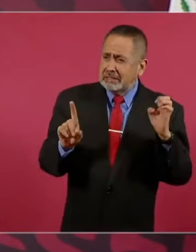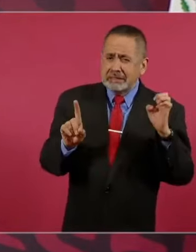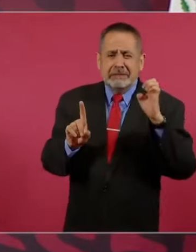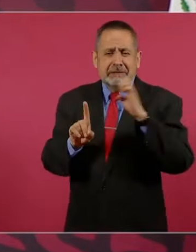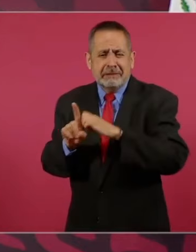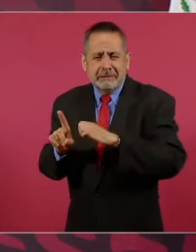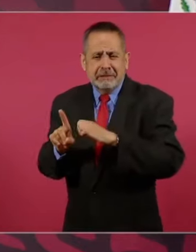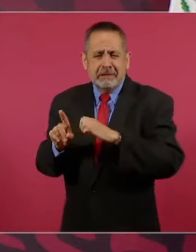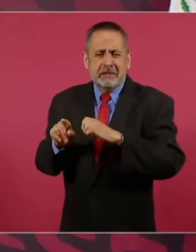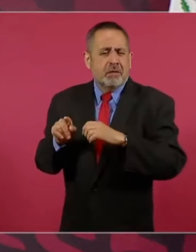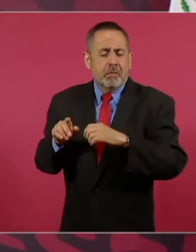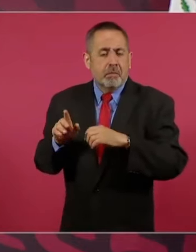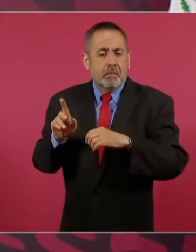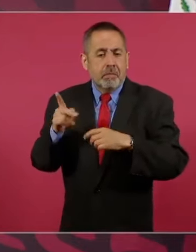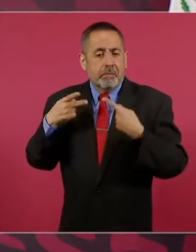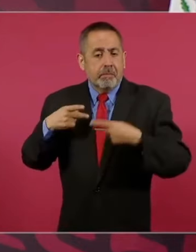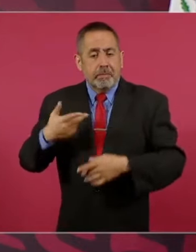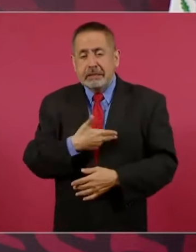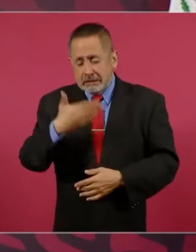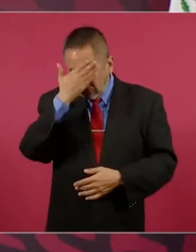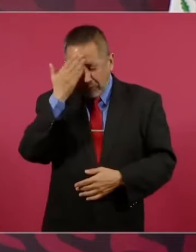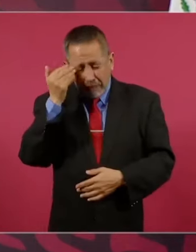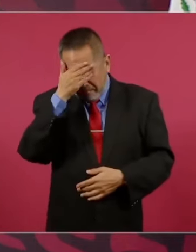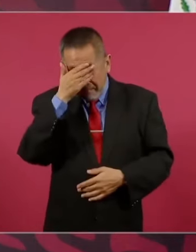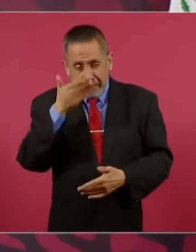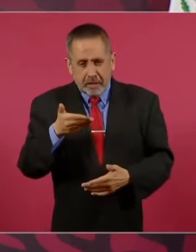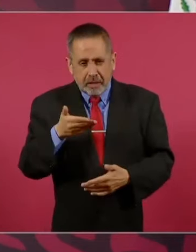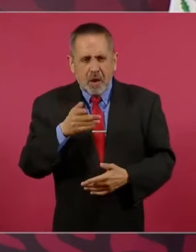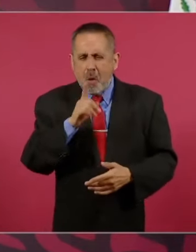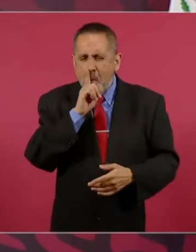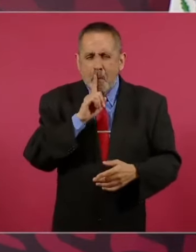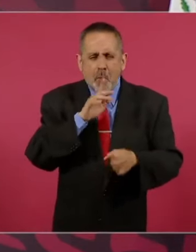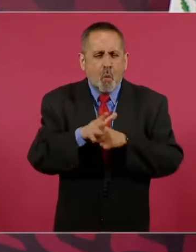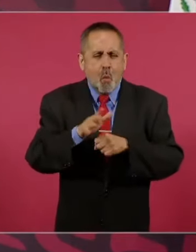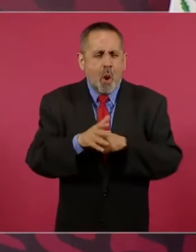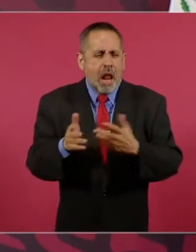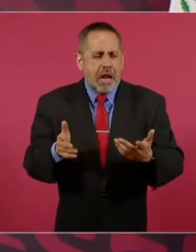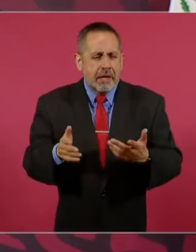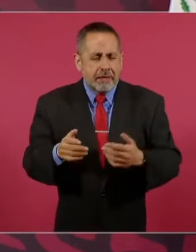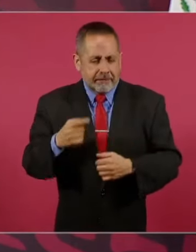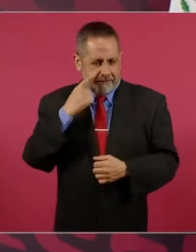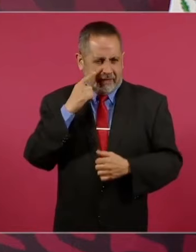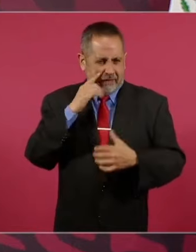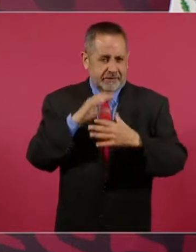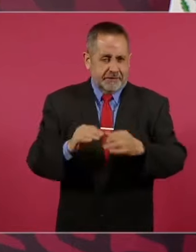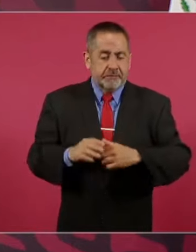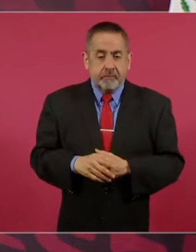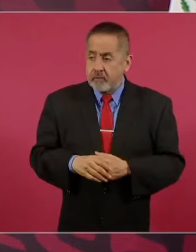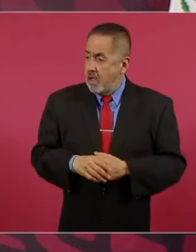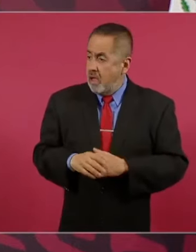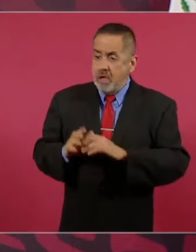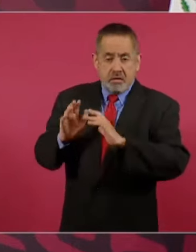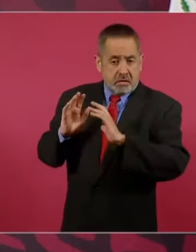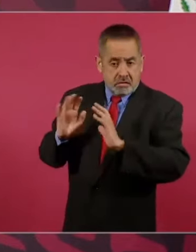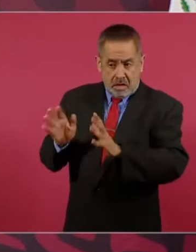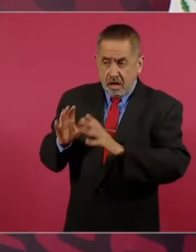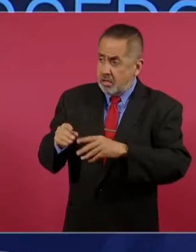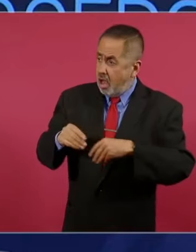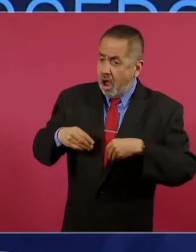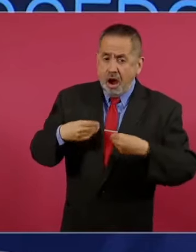¿Mentiras como cuáles? Pues mentiras como esto de que ya recibieron ayuda,